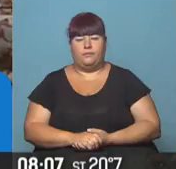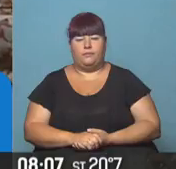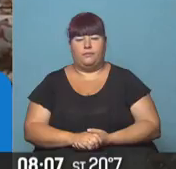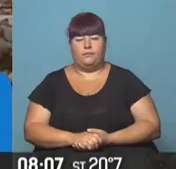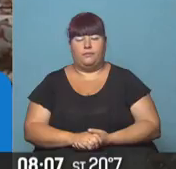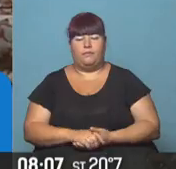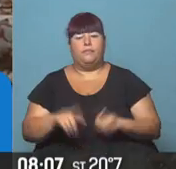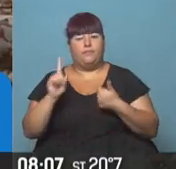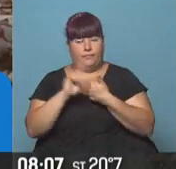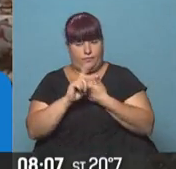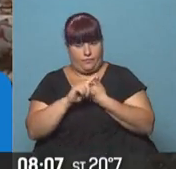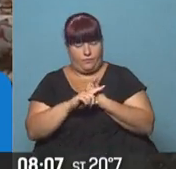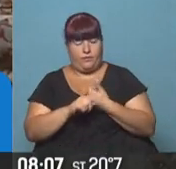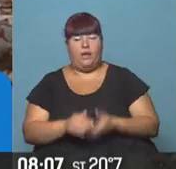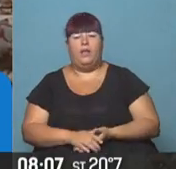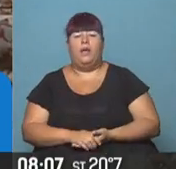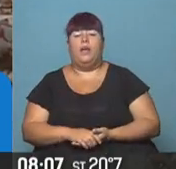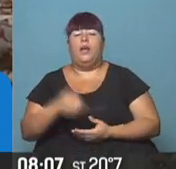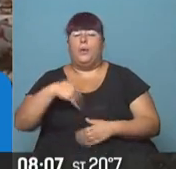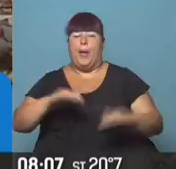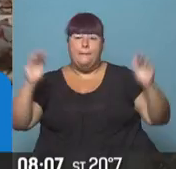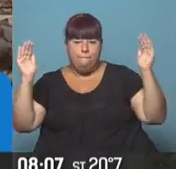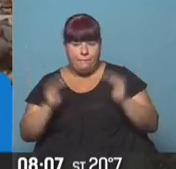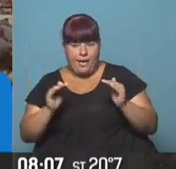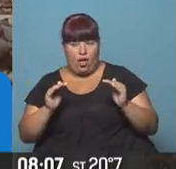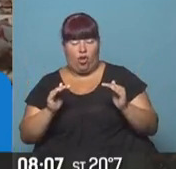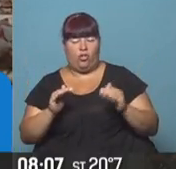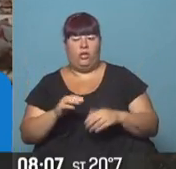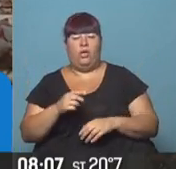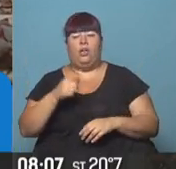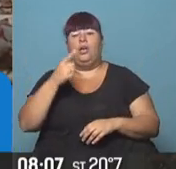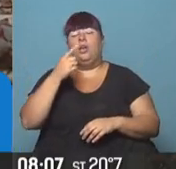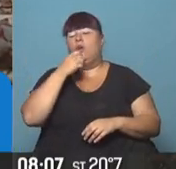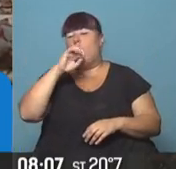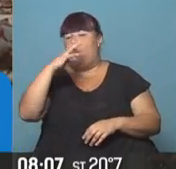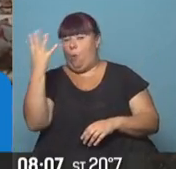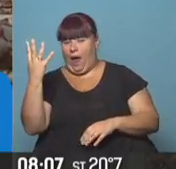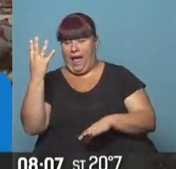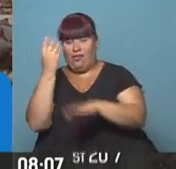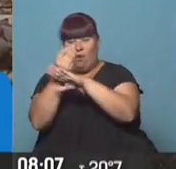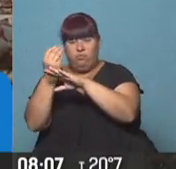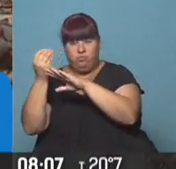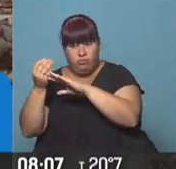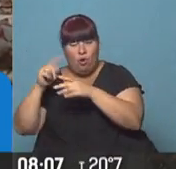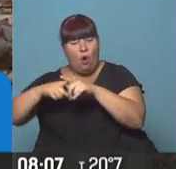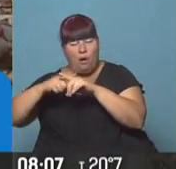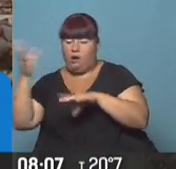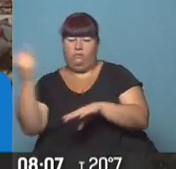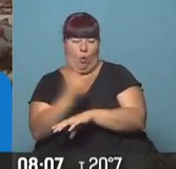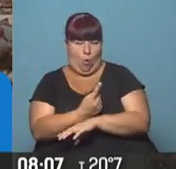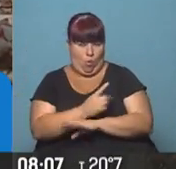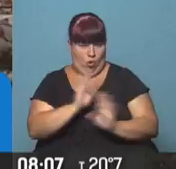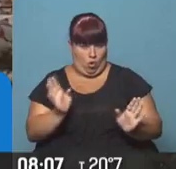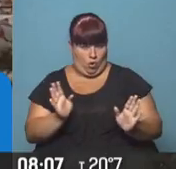La primera, vamos a reducir uno de cada cuatro cargos políticos